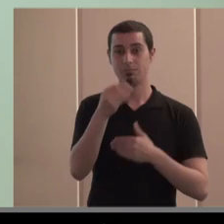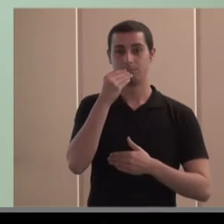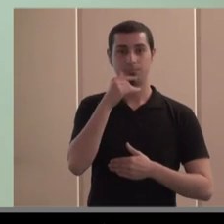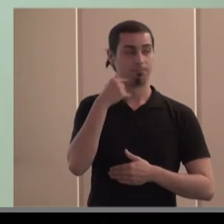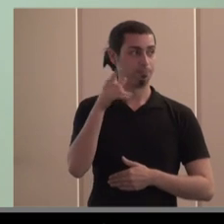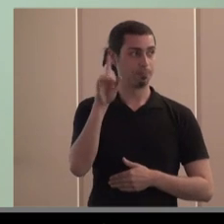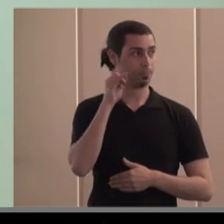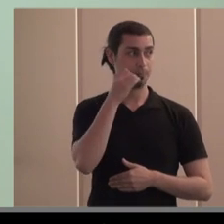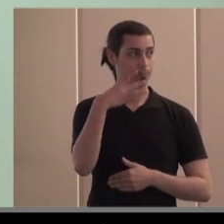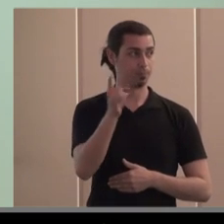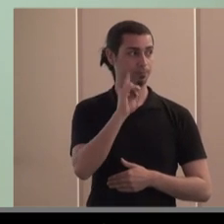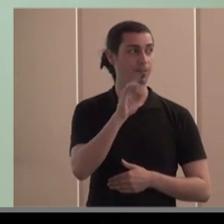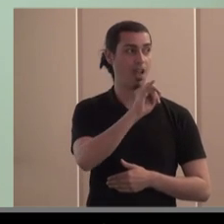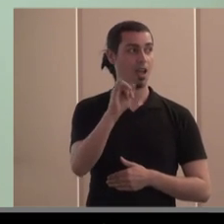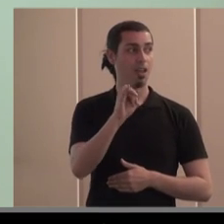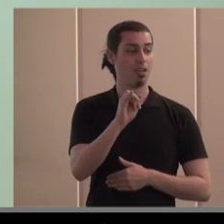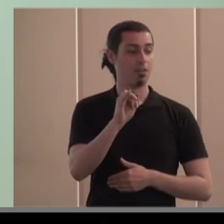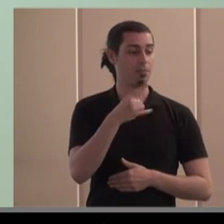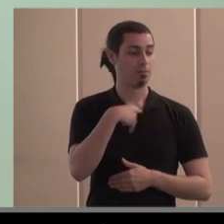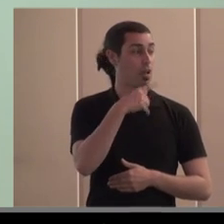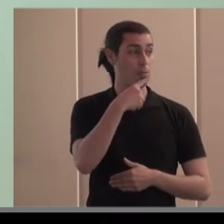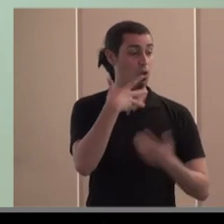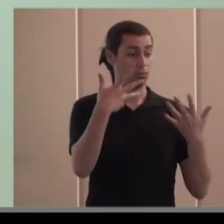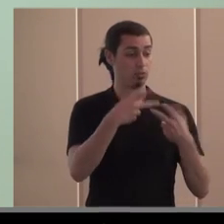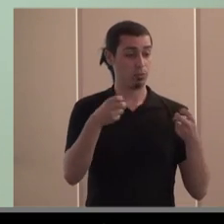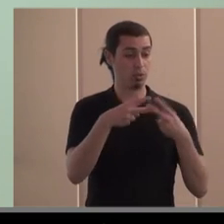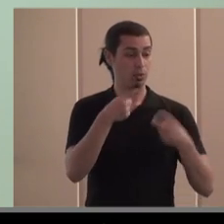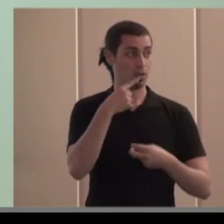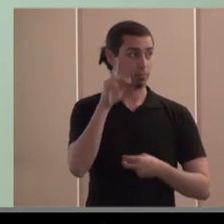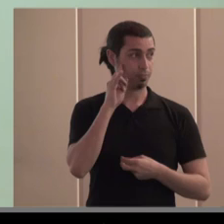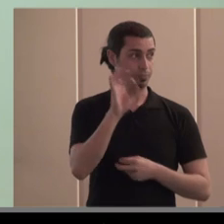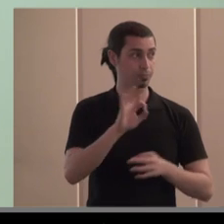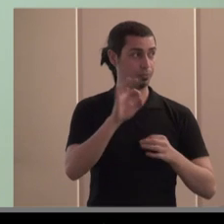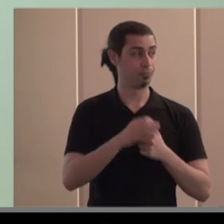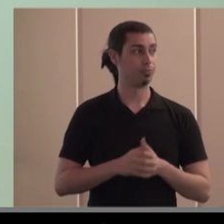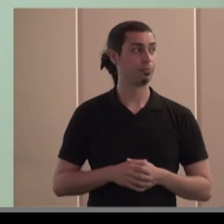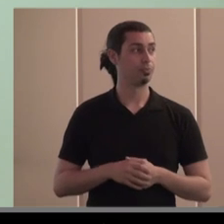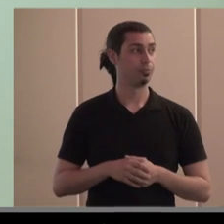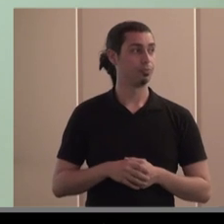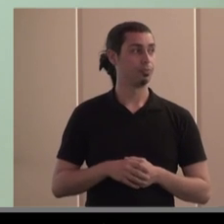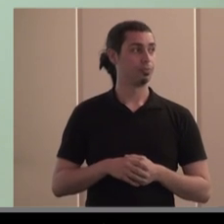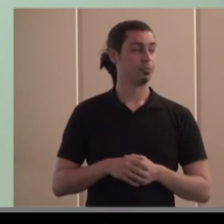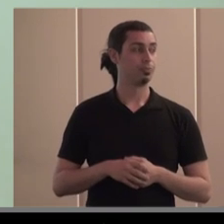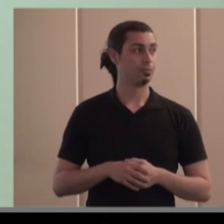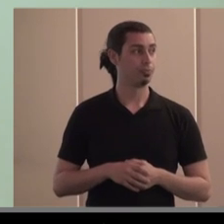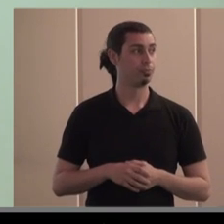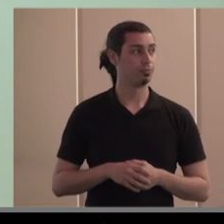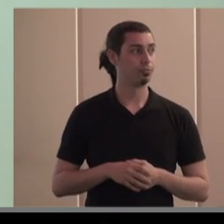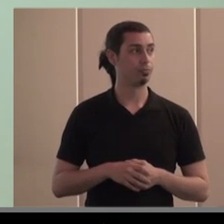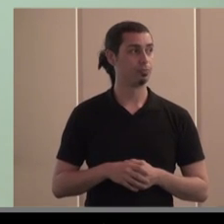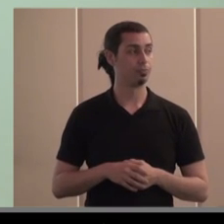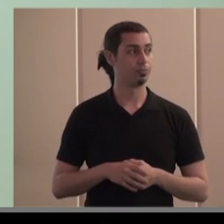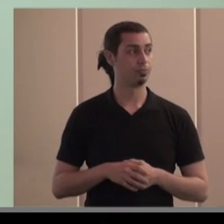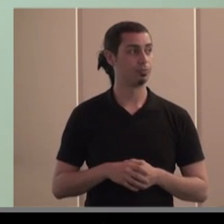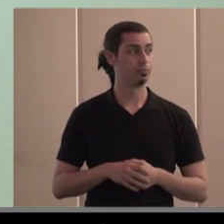.000 que son prácticamente los que trabajan con la cooperativa de consumo que es Consum la misión